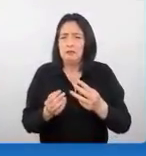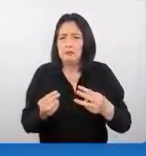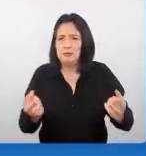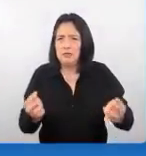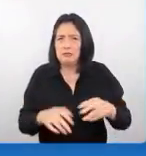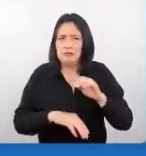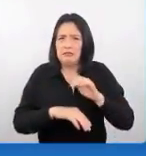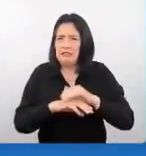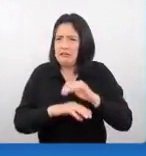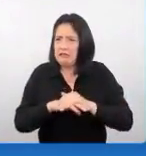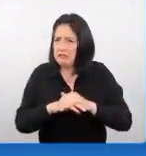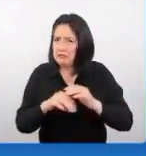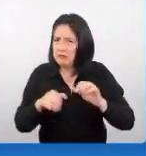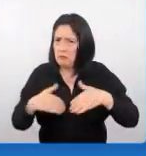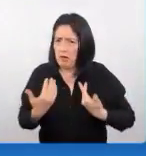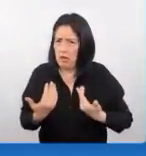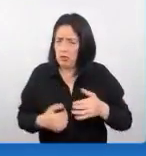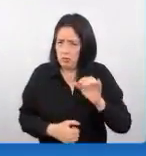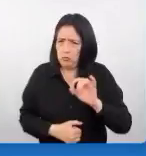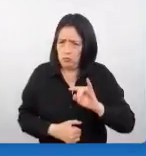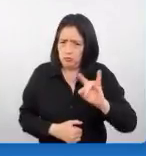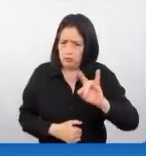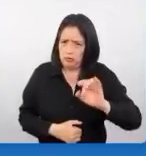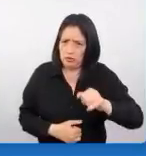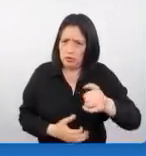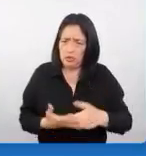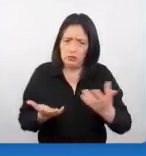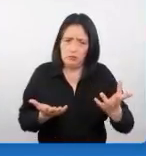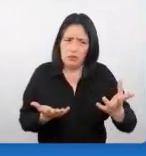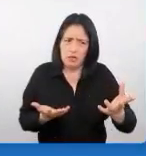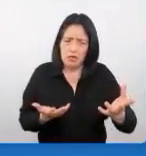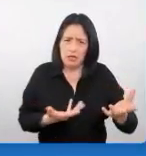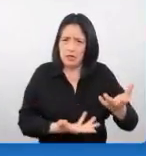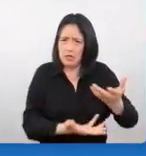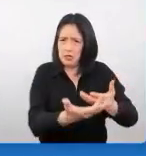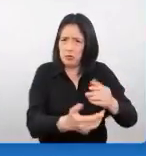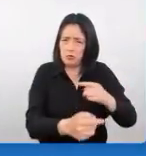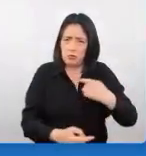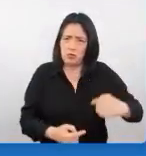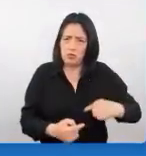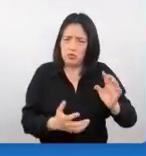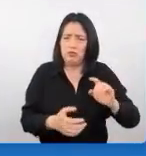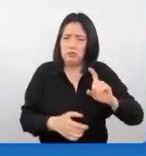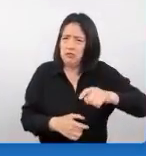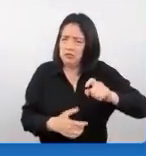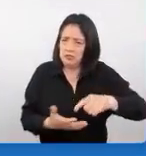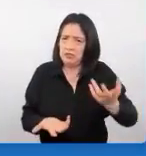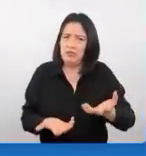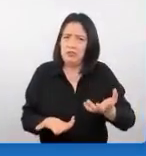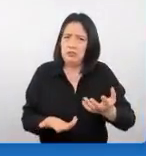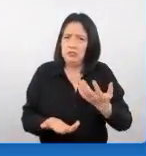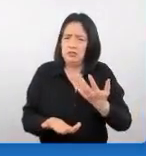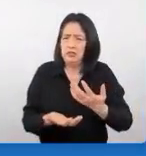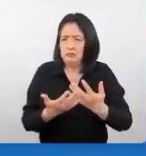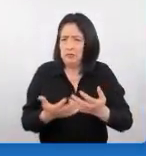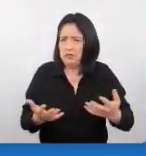inglés ¿puedo usarlo para compartirlo con la contraparte china o necesariamente el material debe estar en idioma chino?